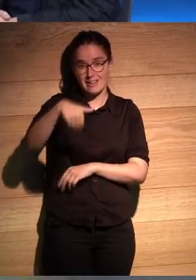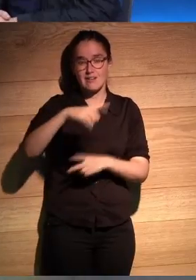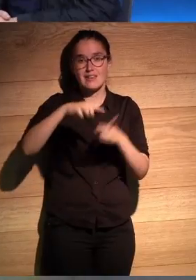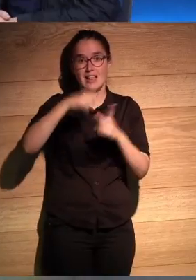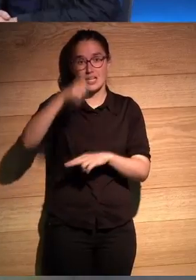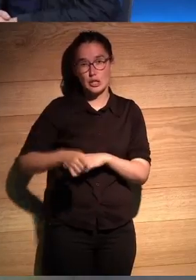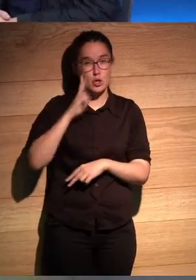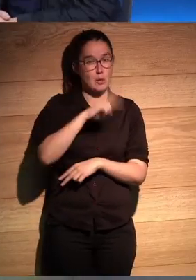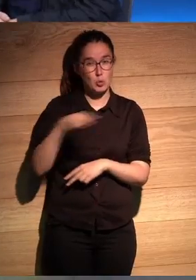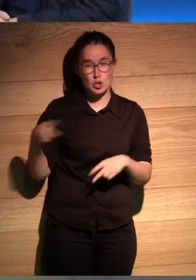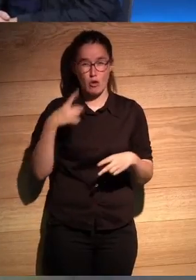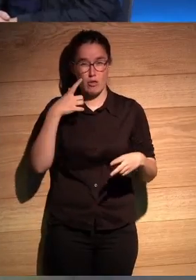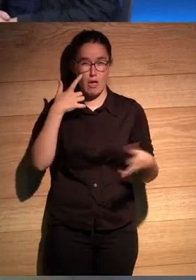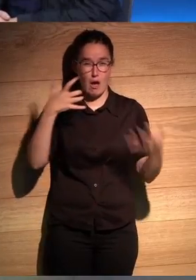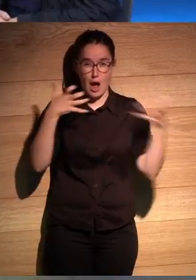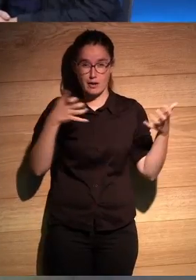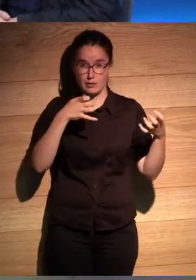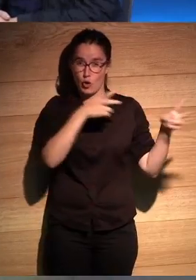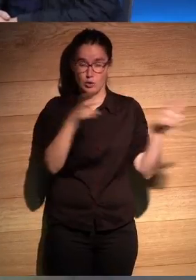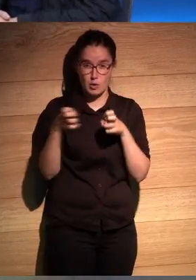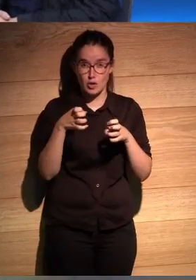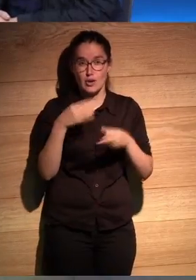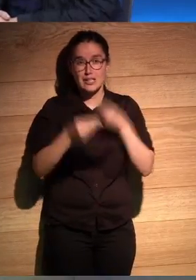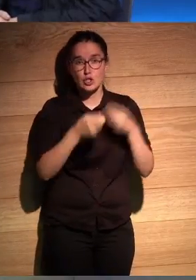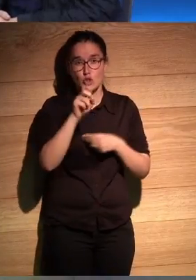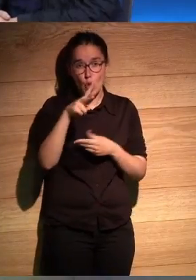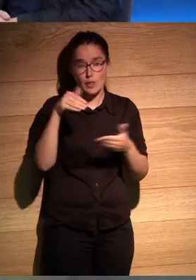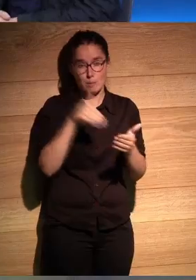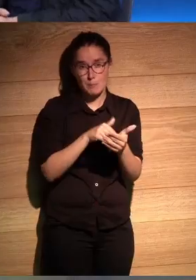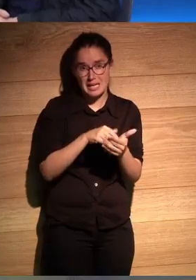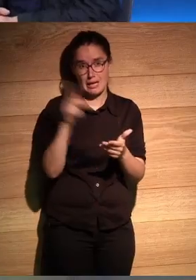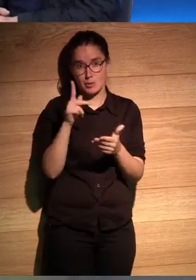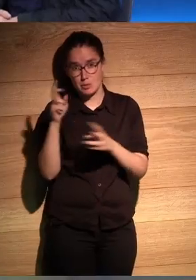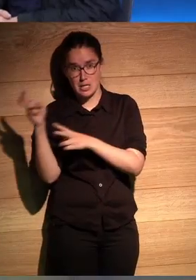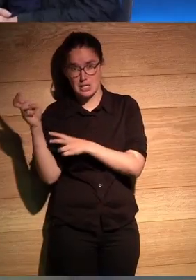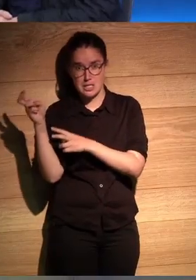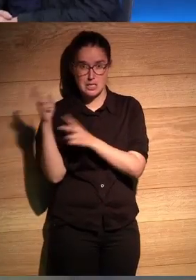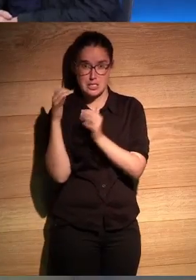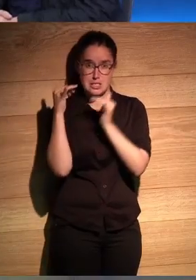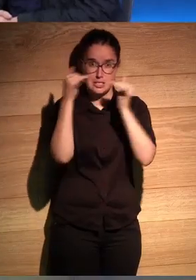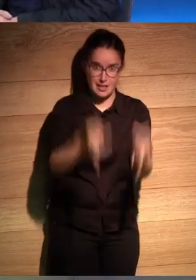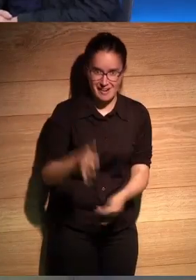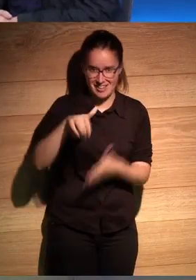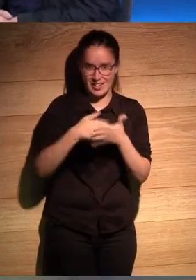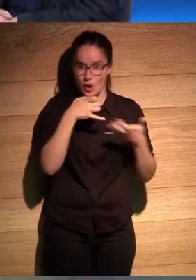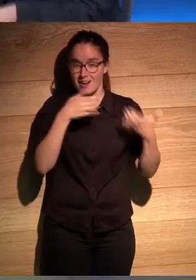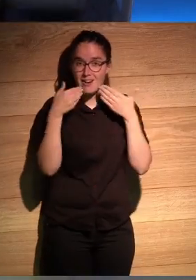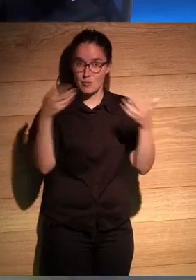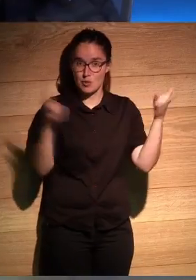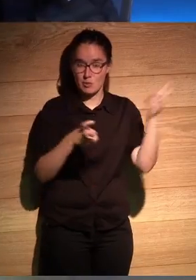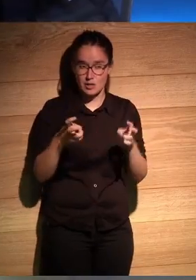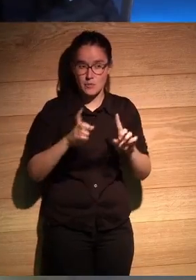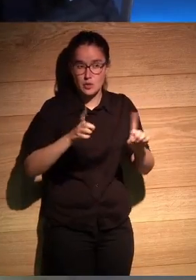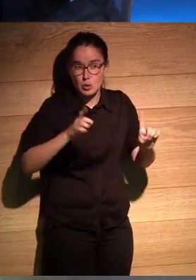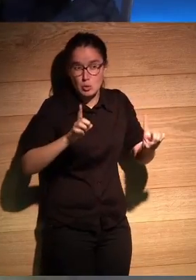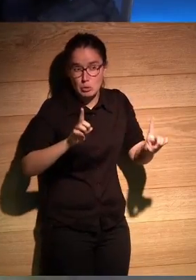director del museo de arte contemporáneo en Sonora que has hecho Rubén 12.000 kilómetros para estar aquí con nosotros gracias por estar aquí con nosotros no